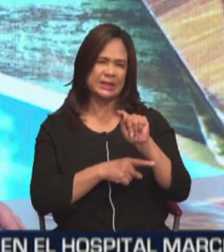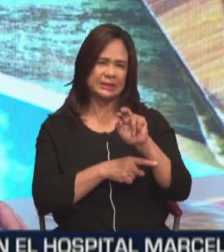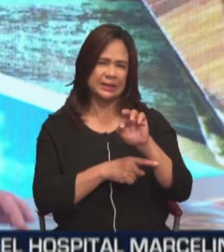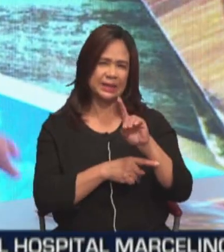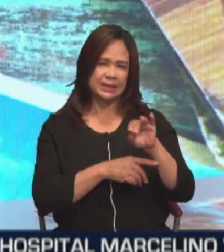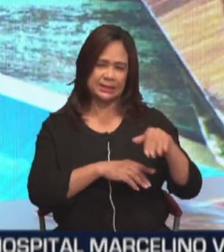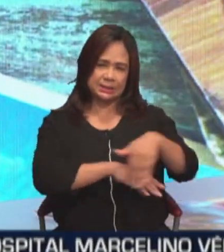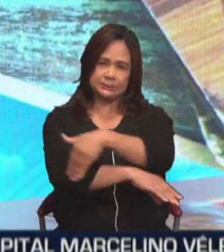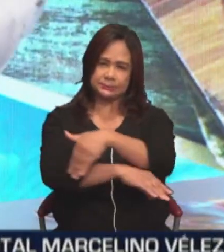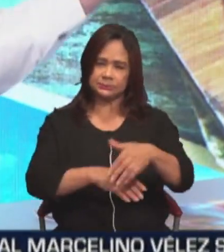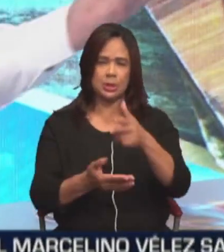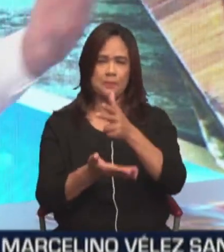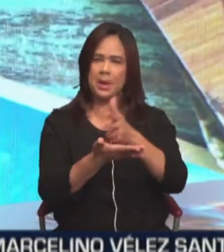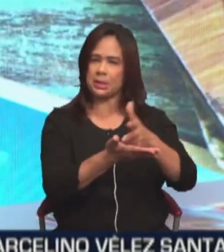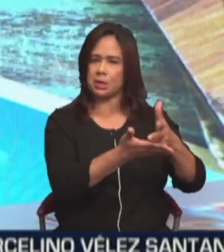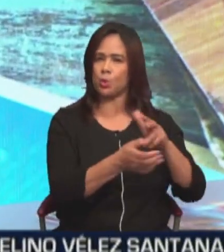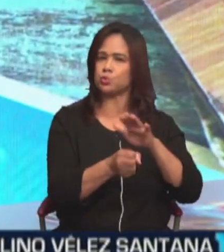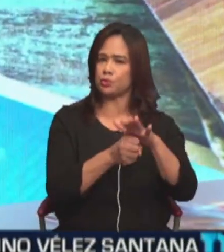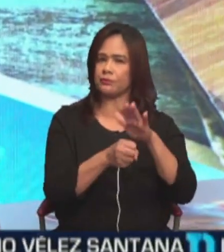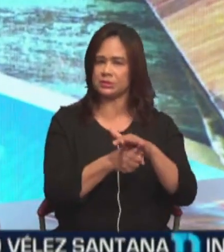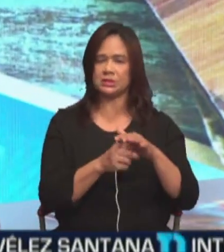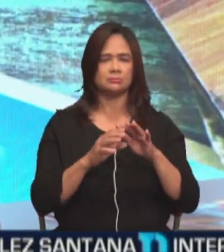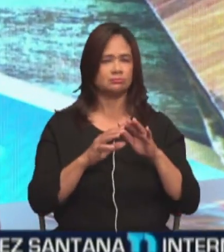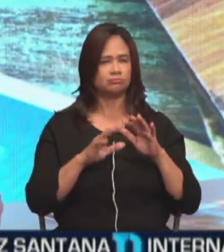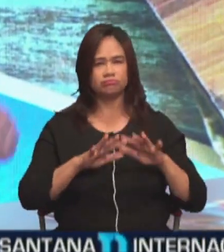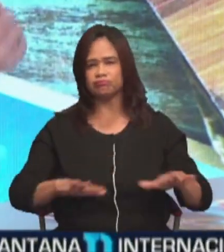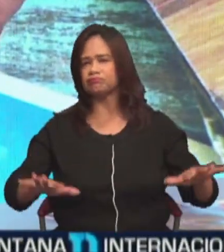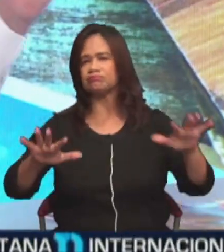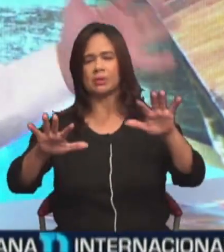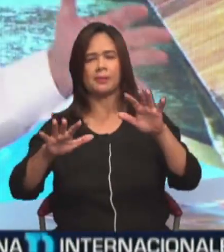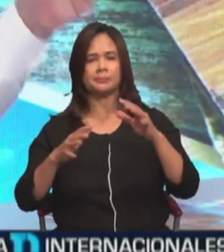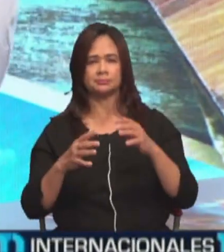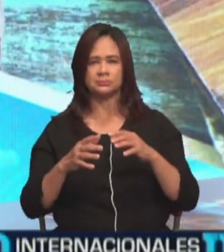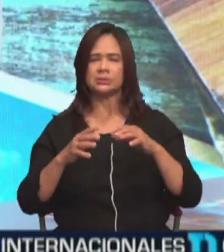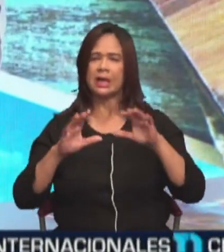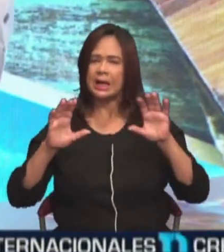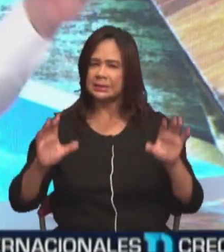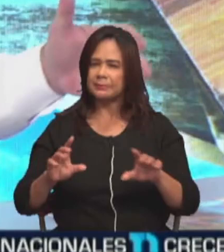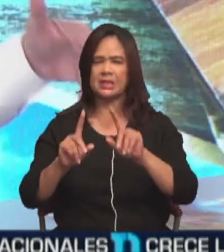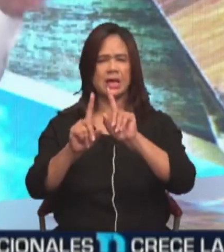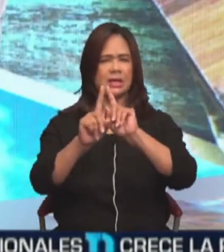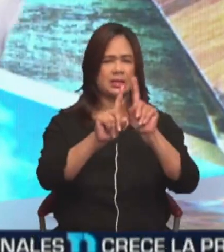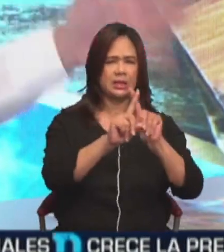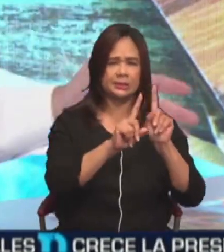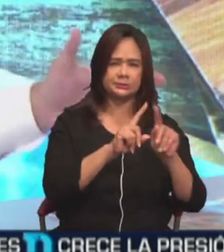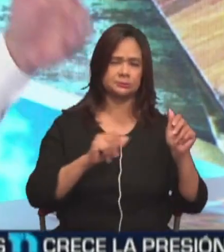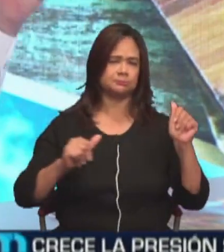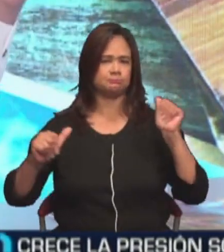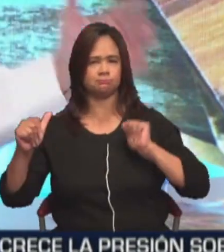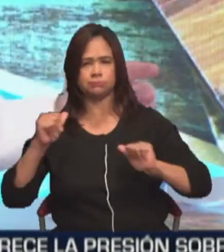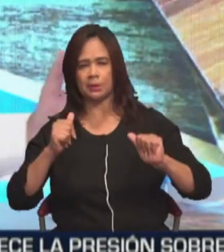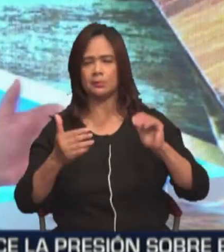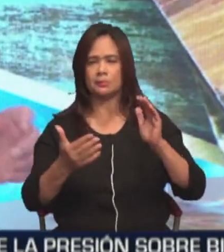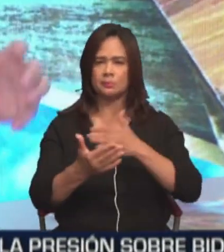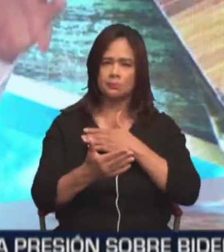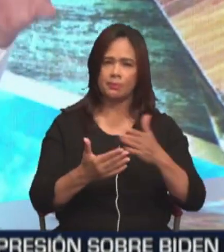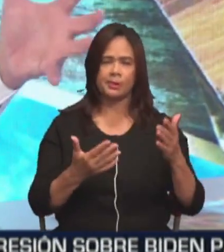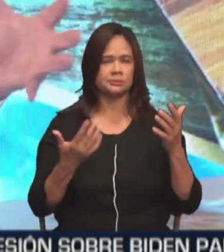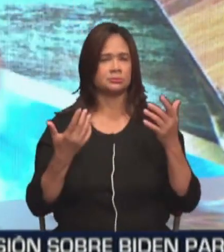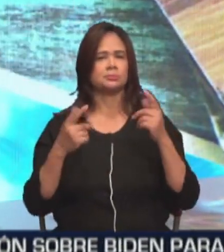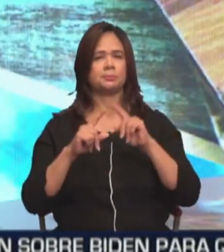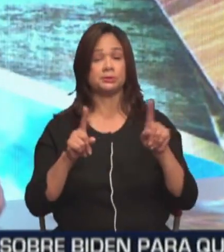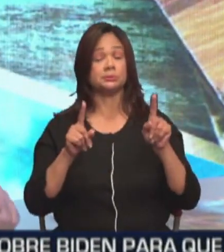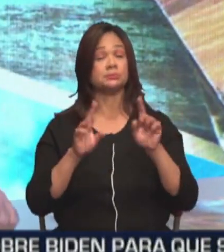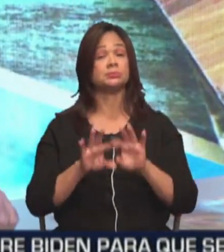disponibles también. Y toda una ciudad amenizada con eventos, con obras de teatro, con musicales, con todo, pero